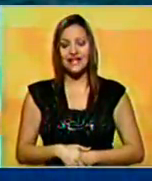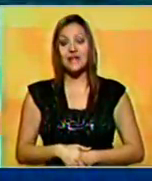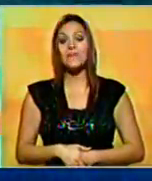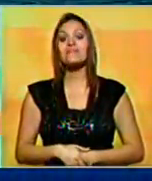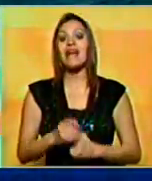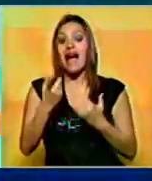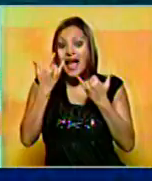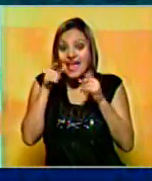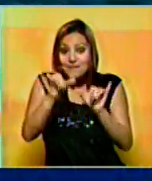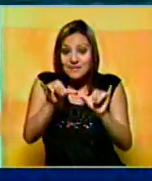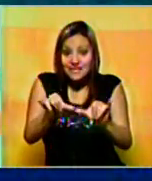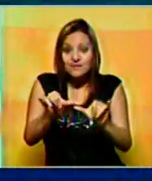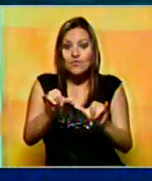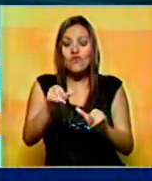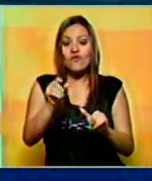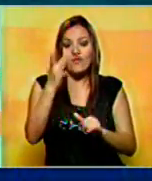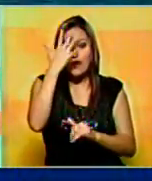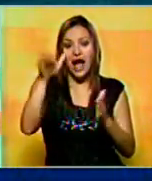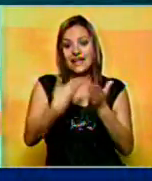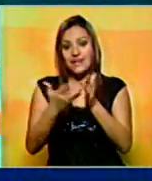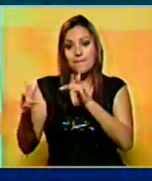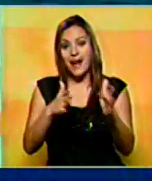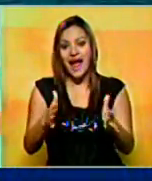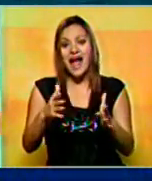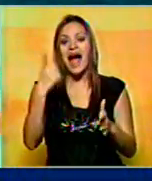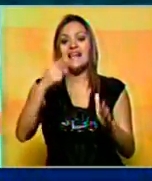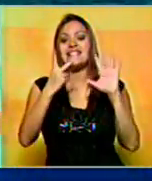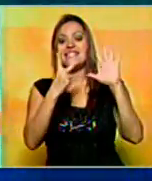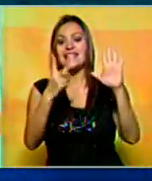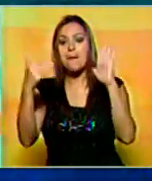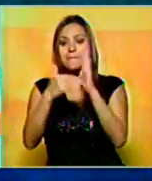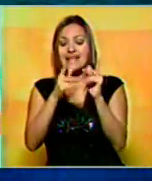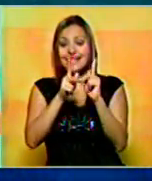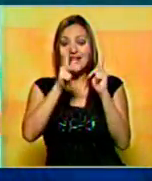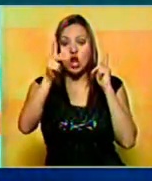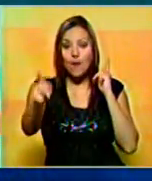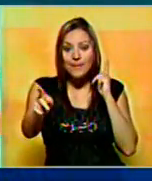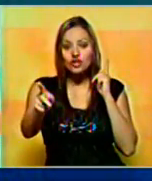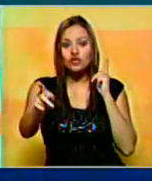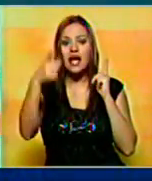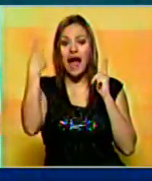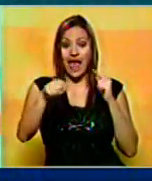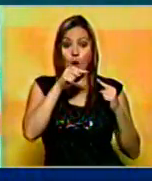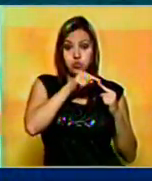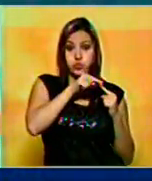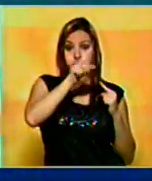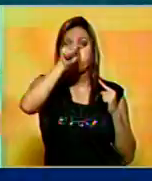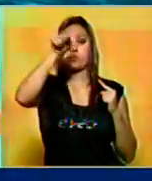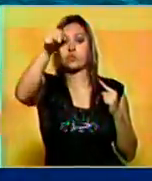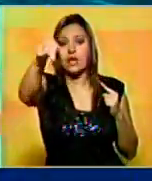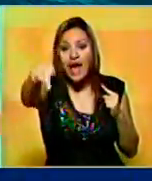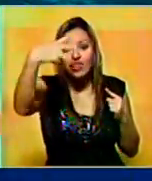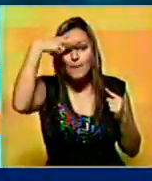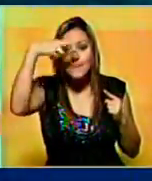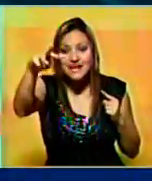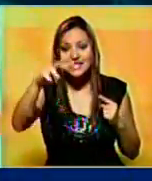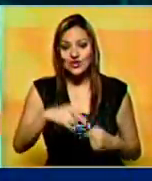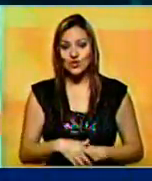ballenas grises recorren cada año alrededor de 7 mil kilómetros desde el océano ártico hasta la costa de México.